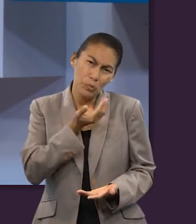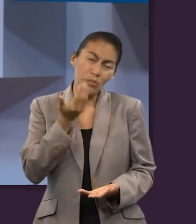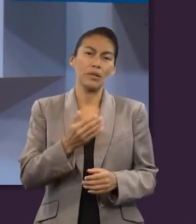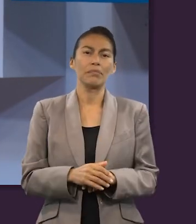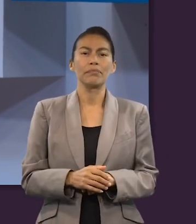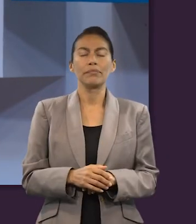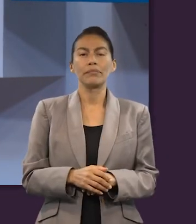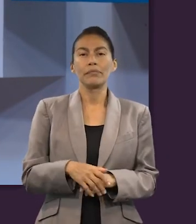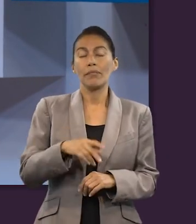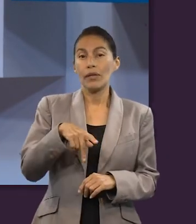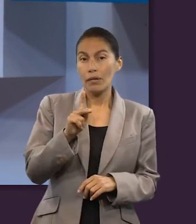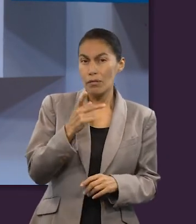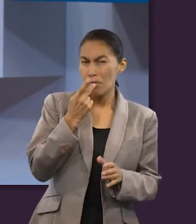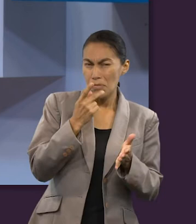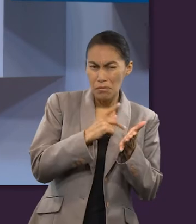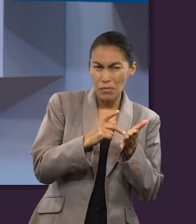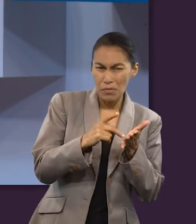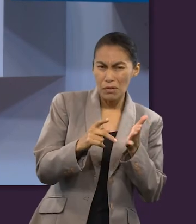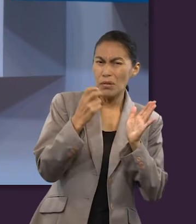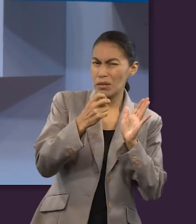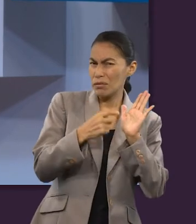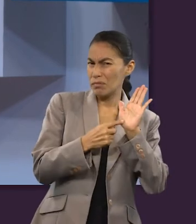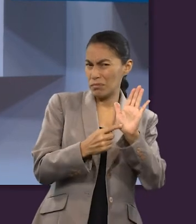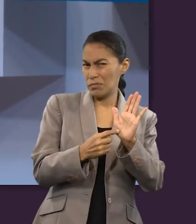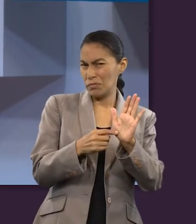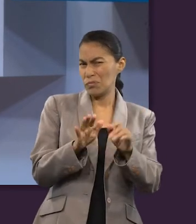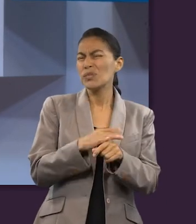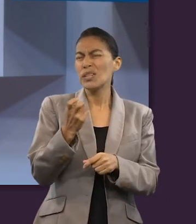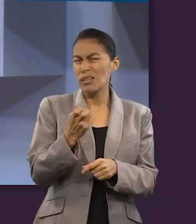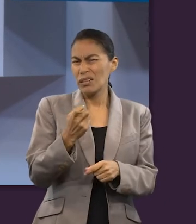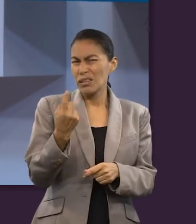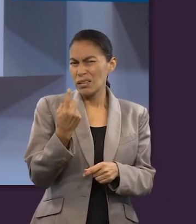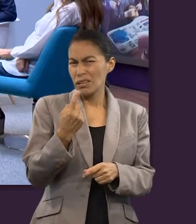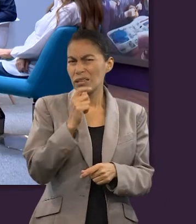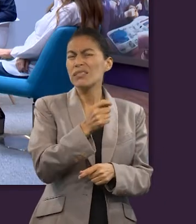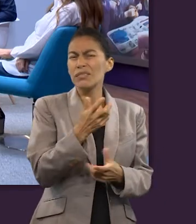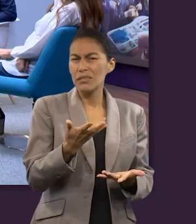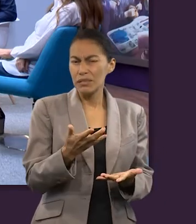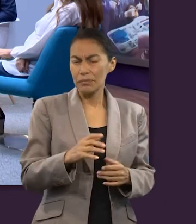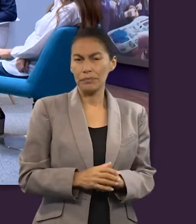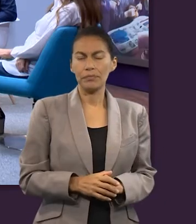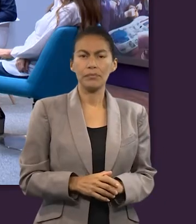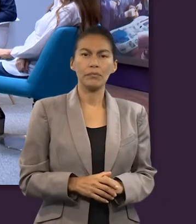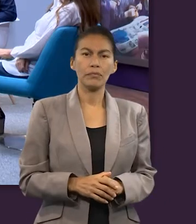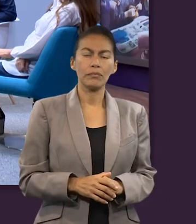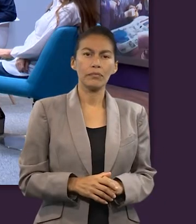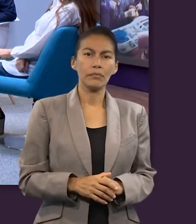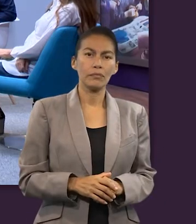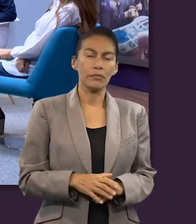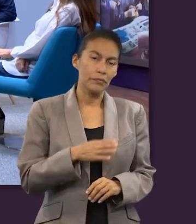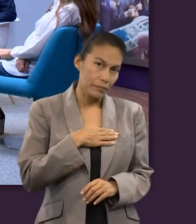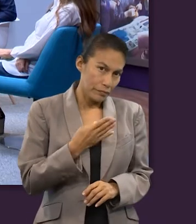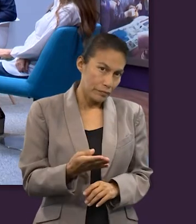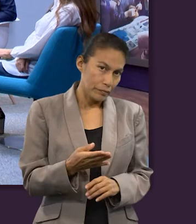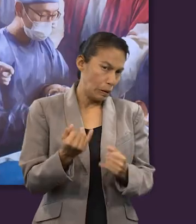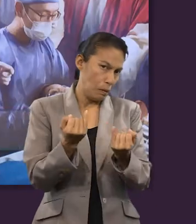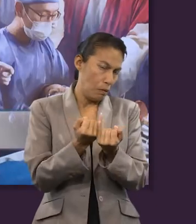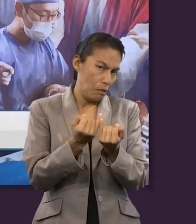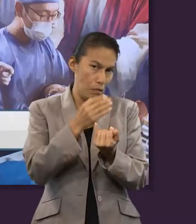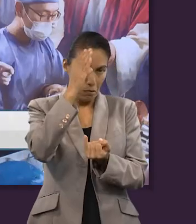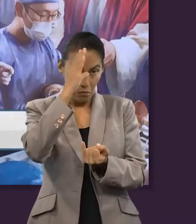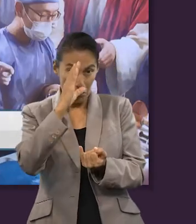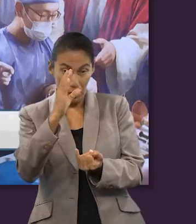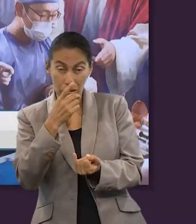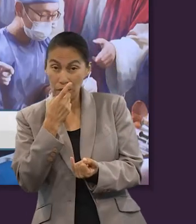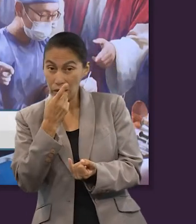pero ¿por qué será que Pablo asoció esa metáfora? ¿Qué más podría significar? Pues como estabas diciendo, Ciprián,